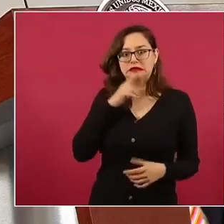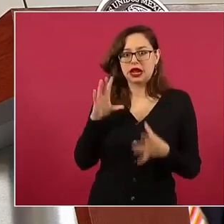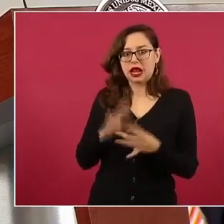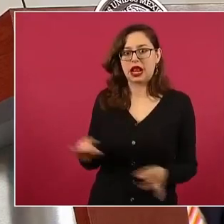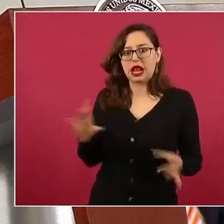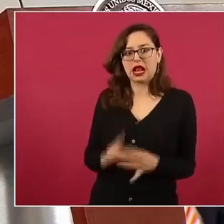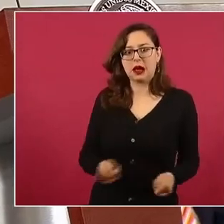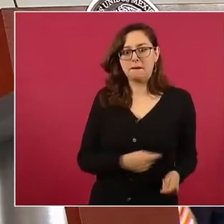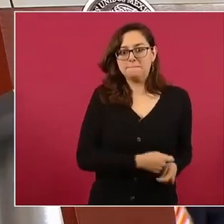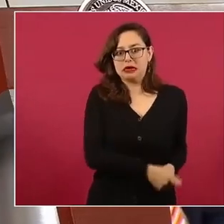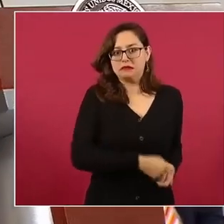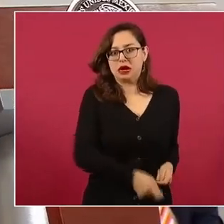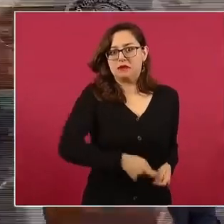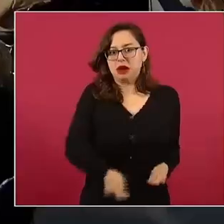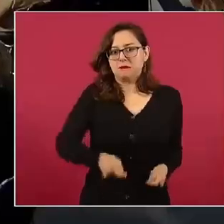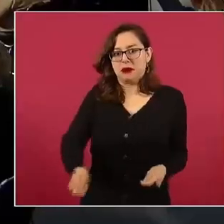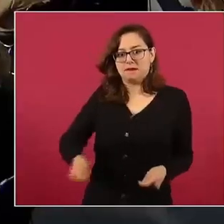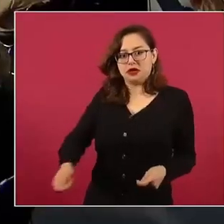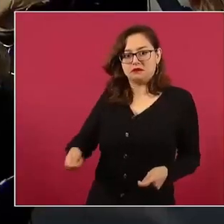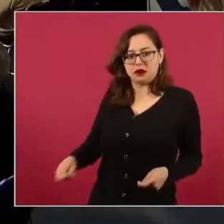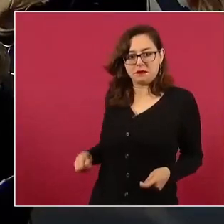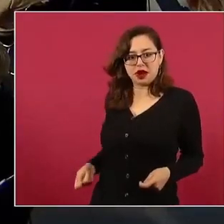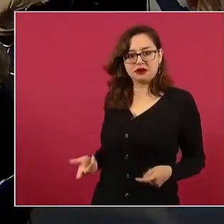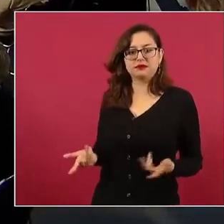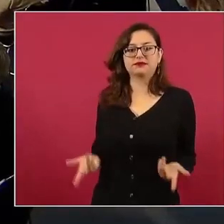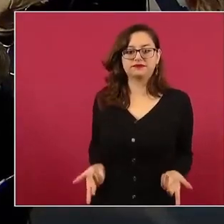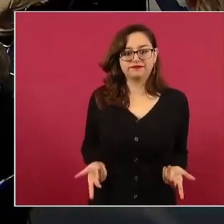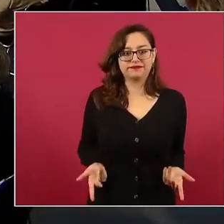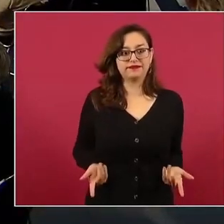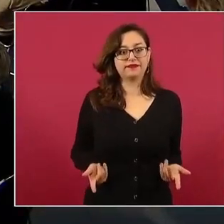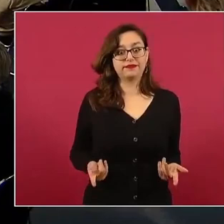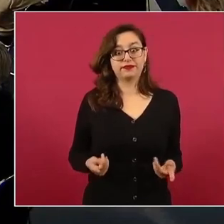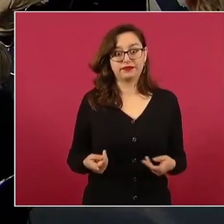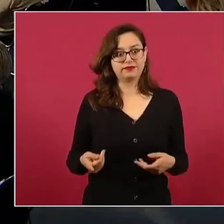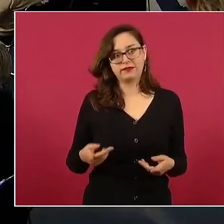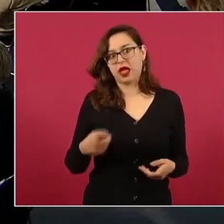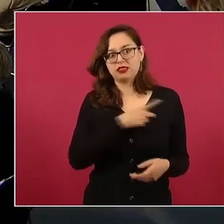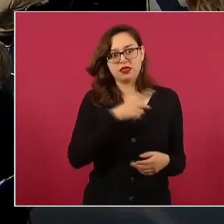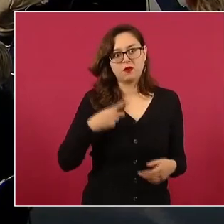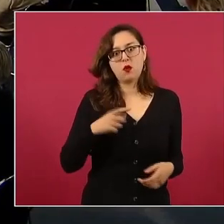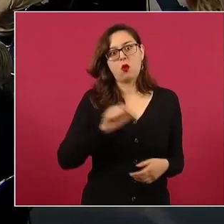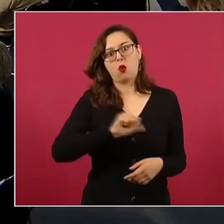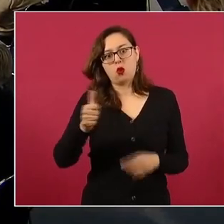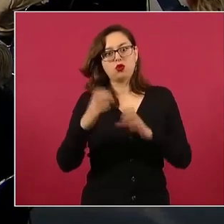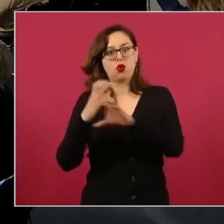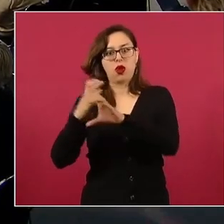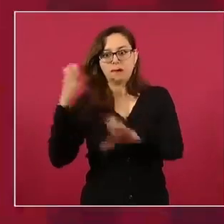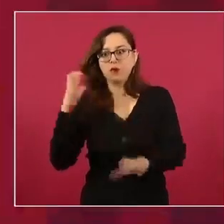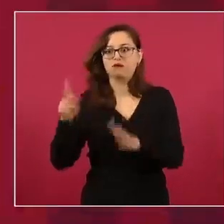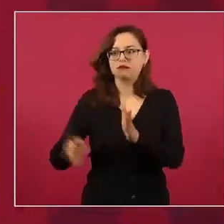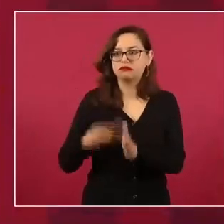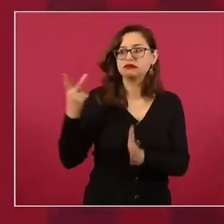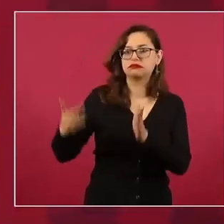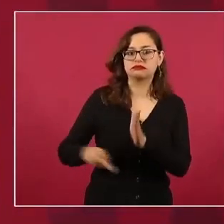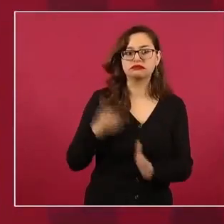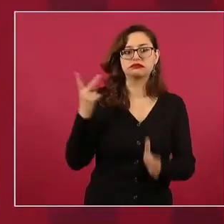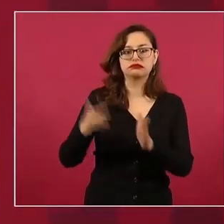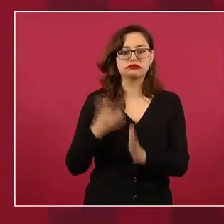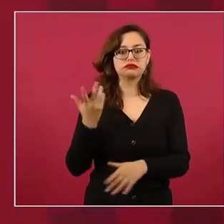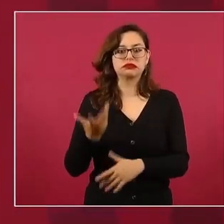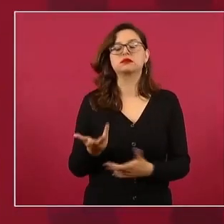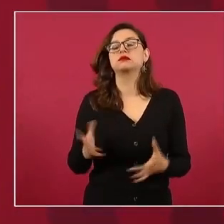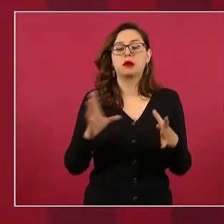que había que cambiar, que teníamos que lograr la